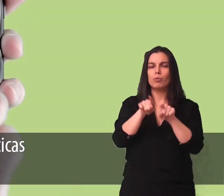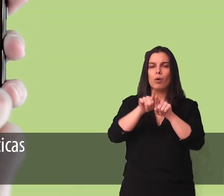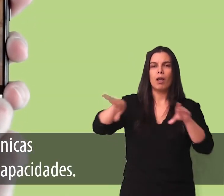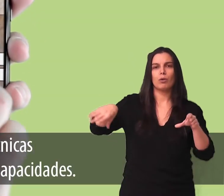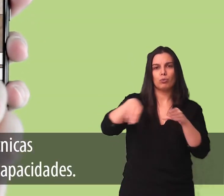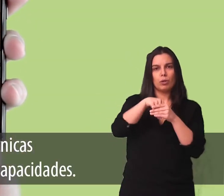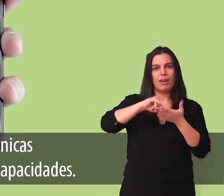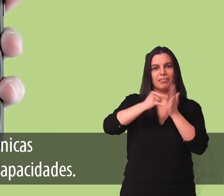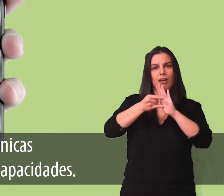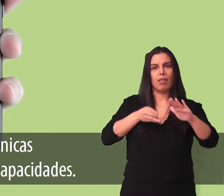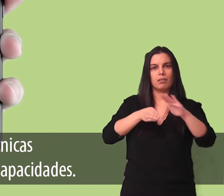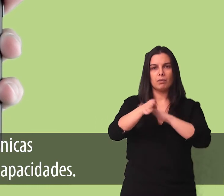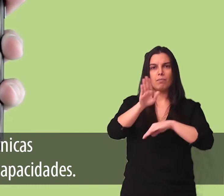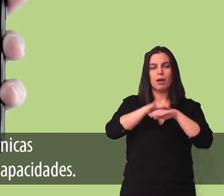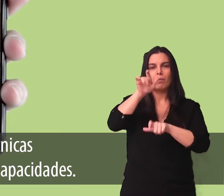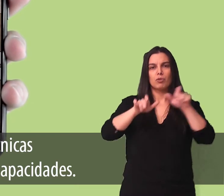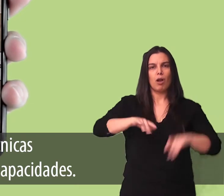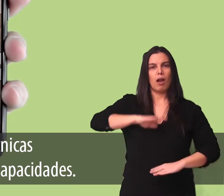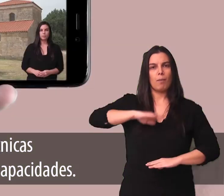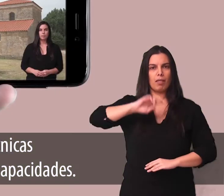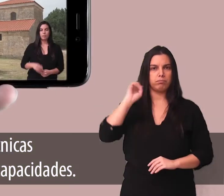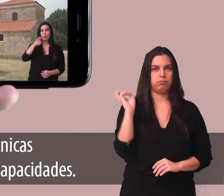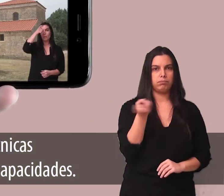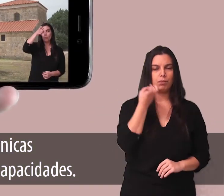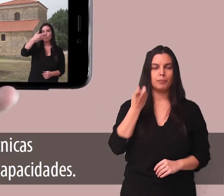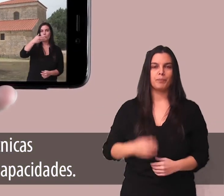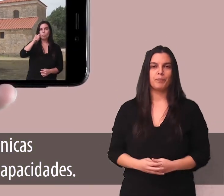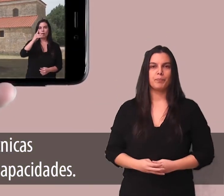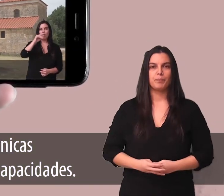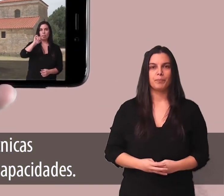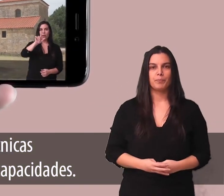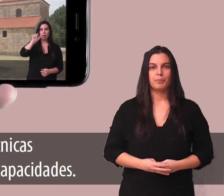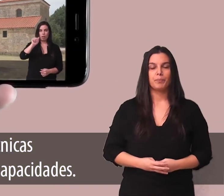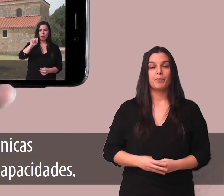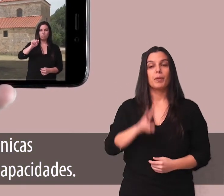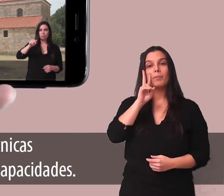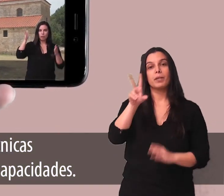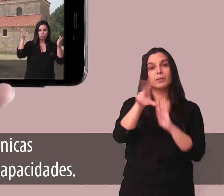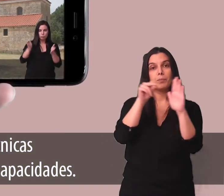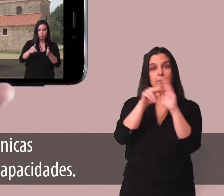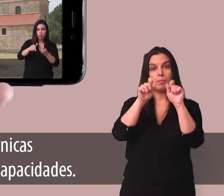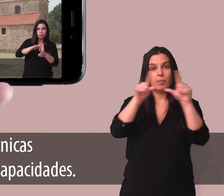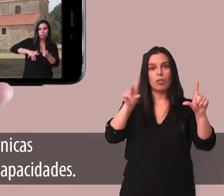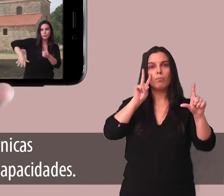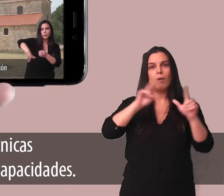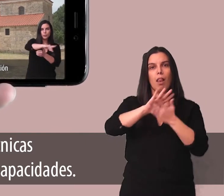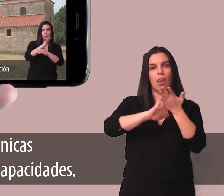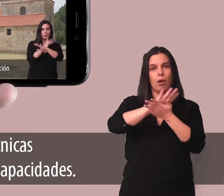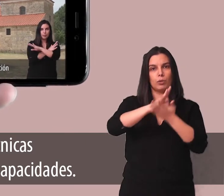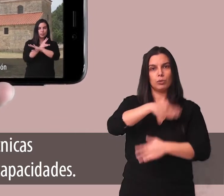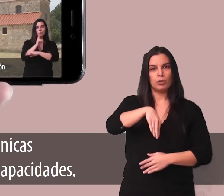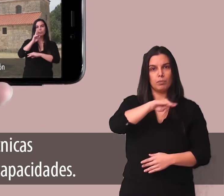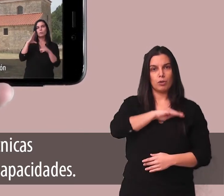Esta guía se ha realizado de forma inclusiva con técnicas de accesibilidad para personas con diferentes capacidades.